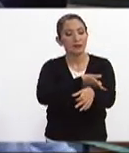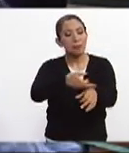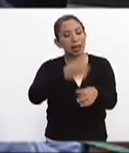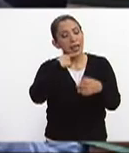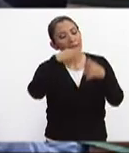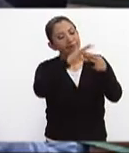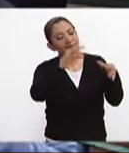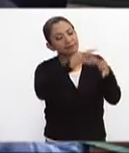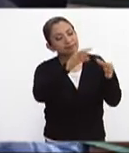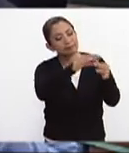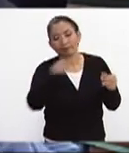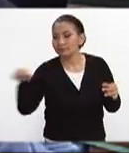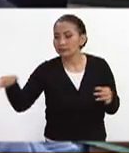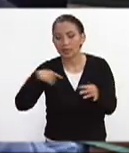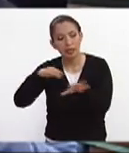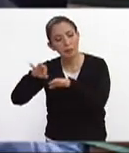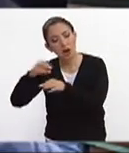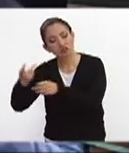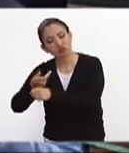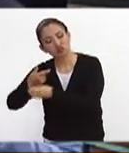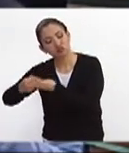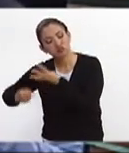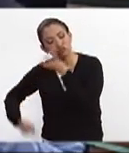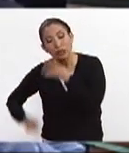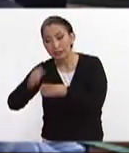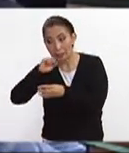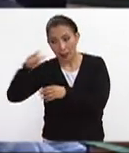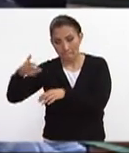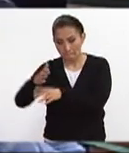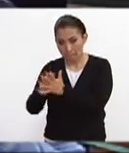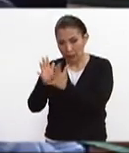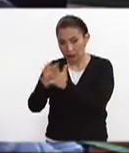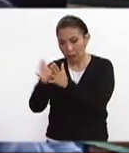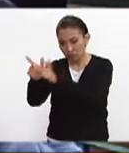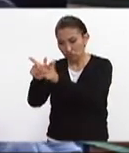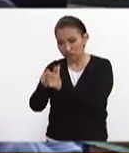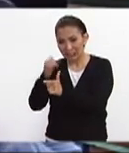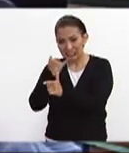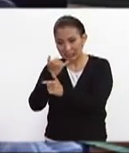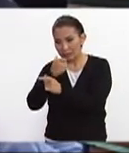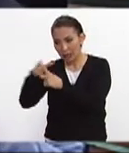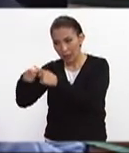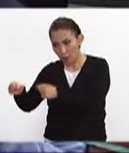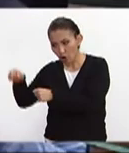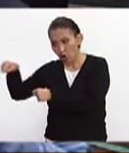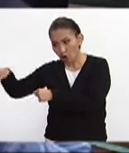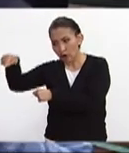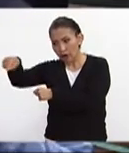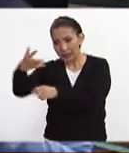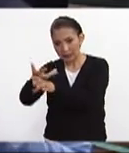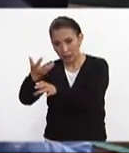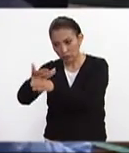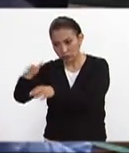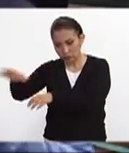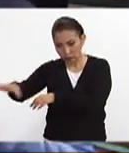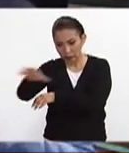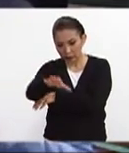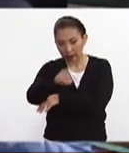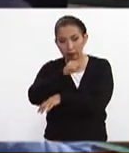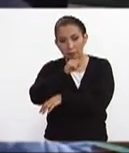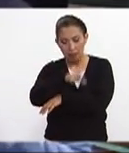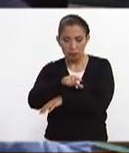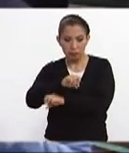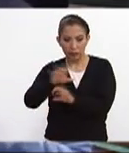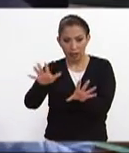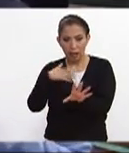pormenores de estos trabajos en los que también participan además de las brigadas de Israel, Japón Estados Unidos y también